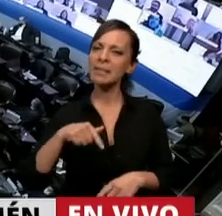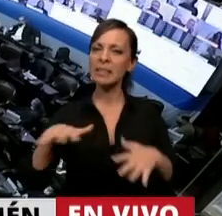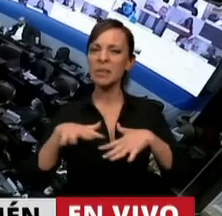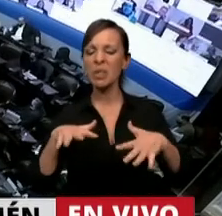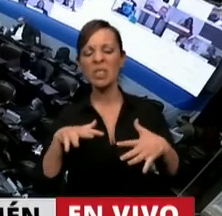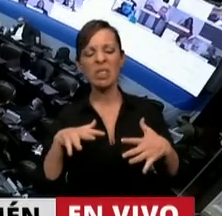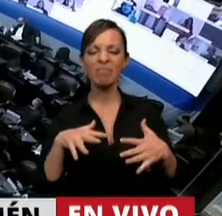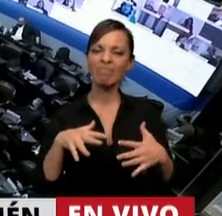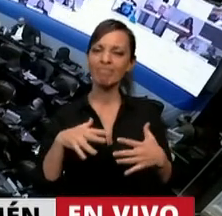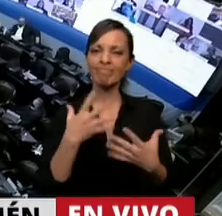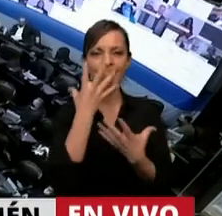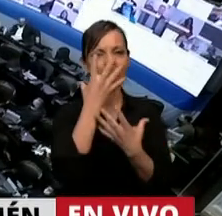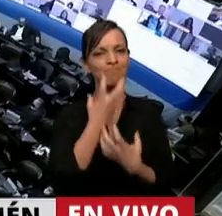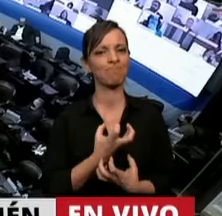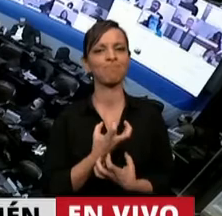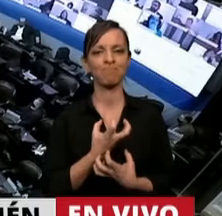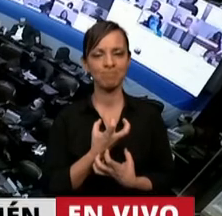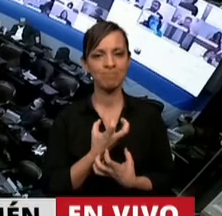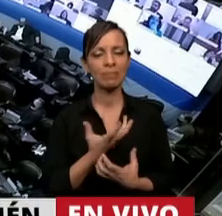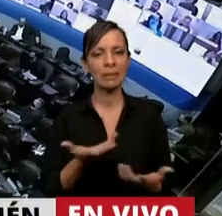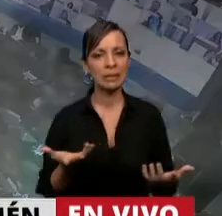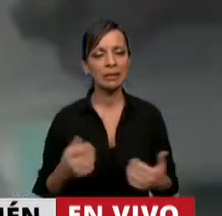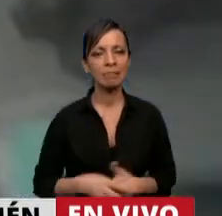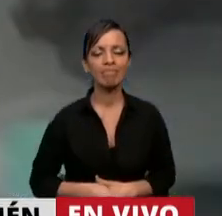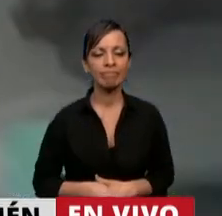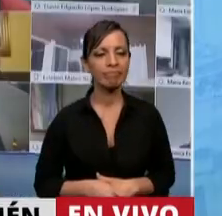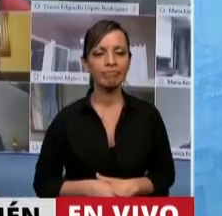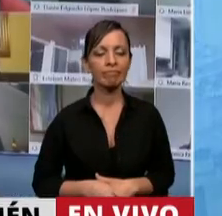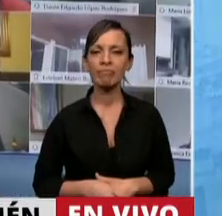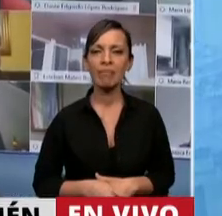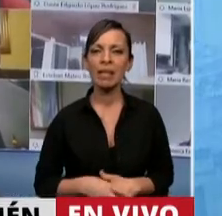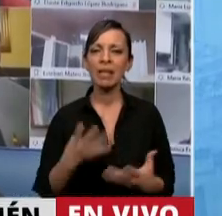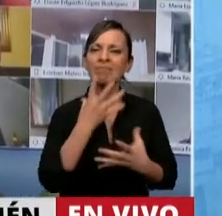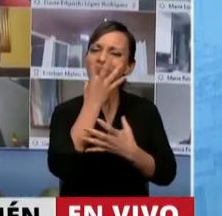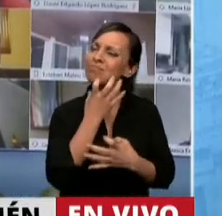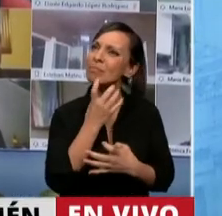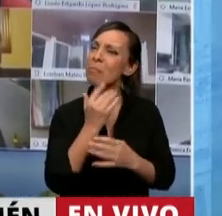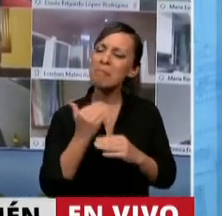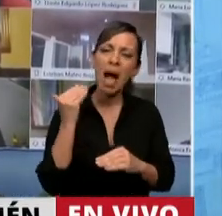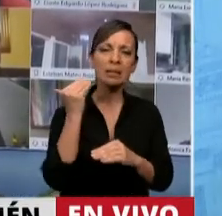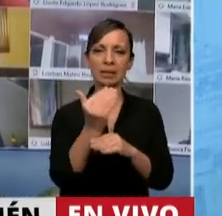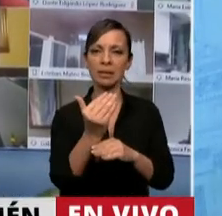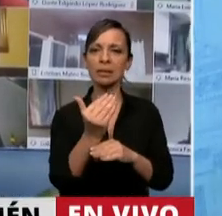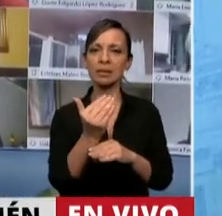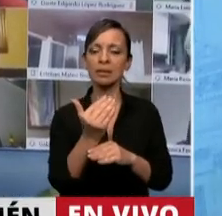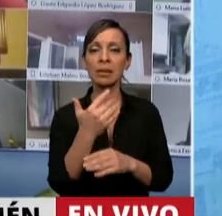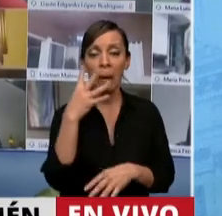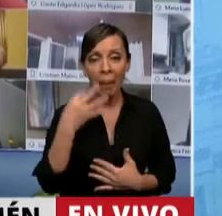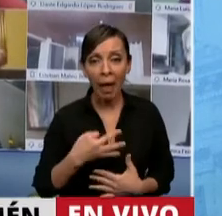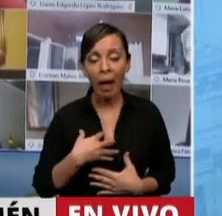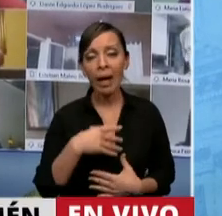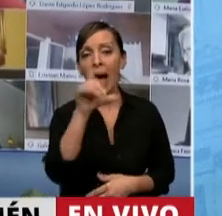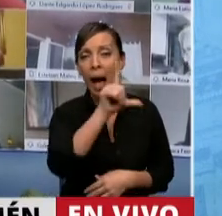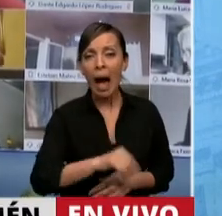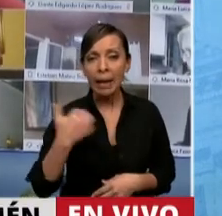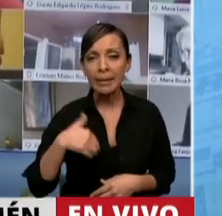una gran tristeza. Más que una gran tristeza. La verdad, pobre país, ¿no?